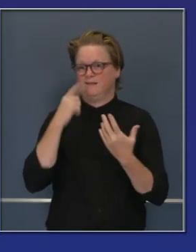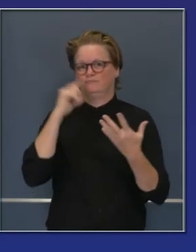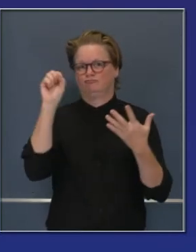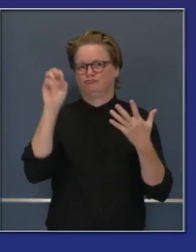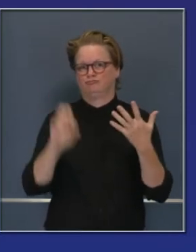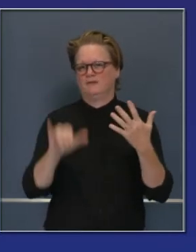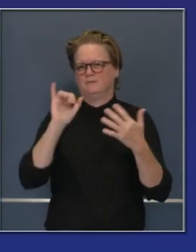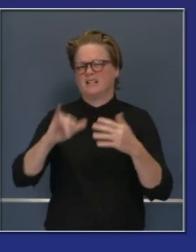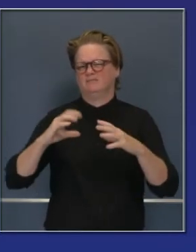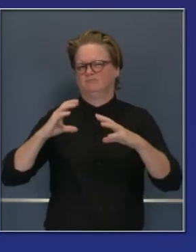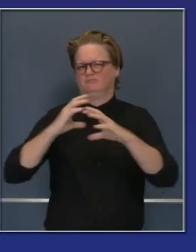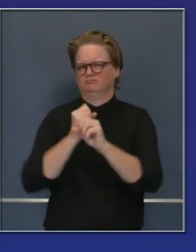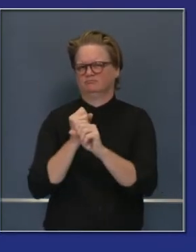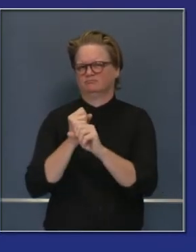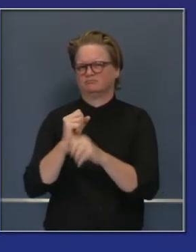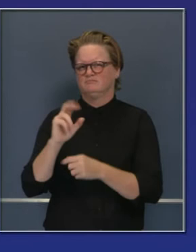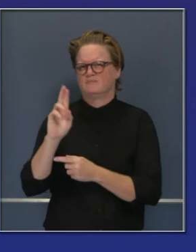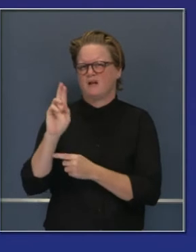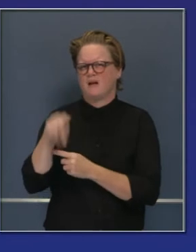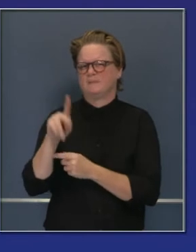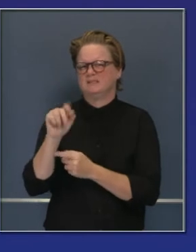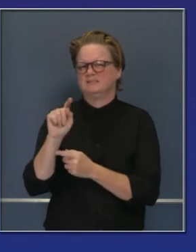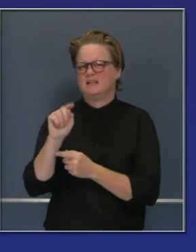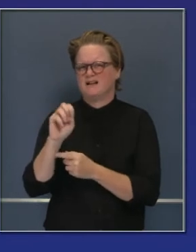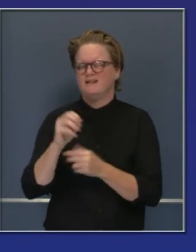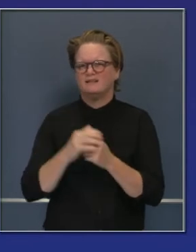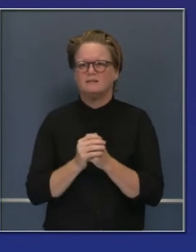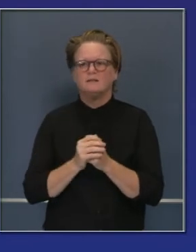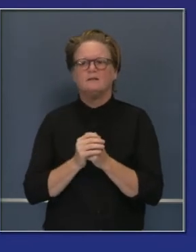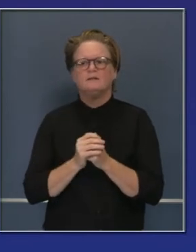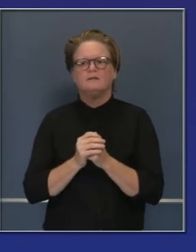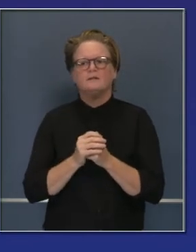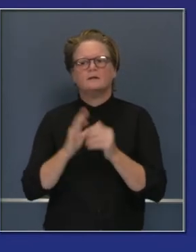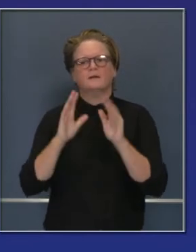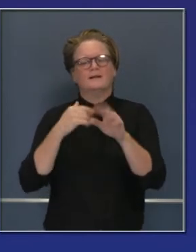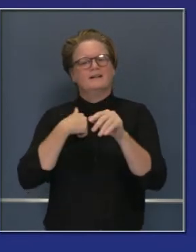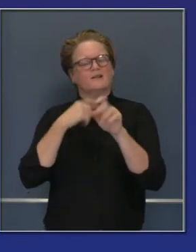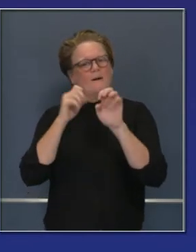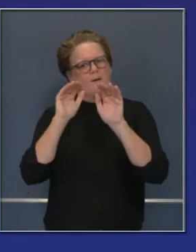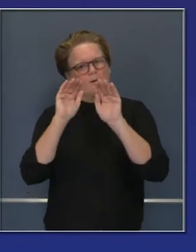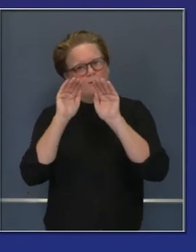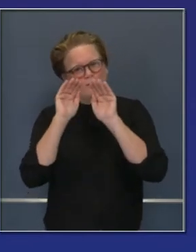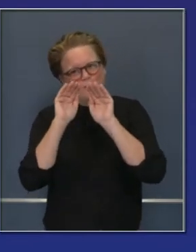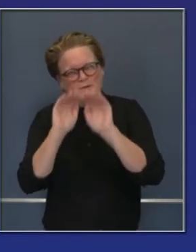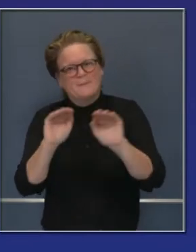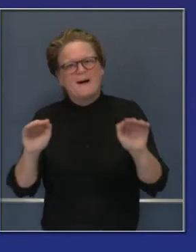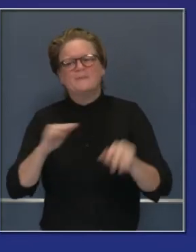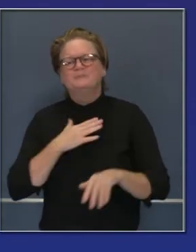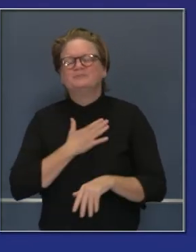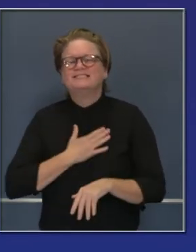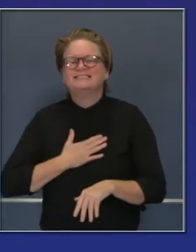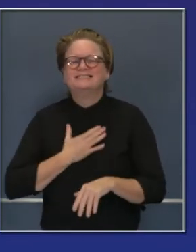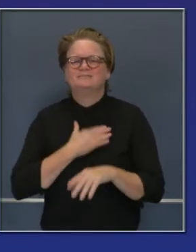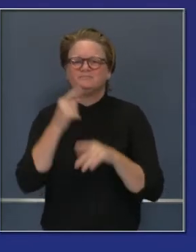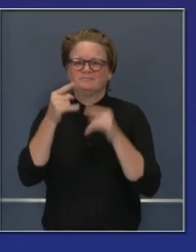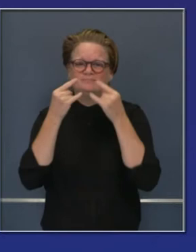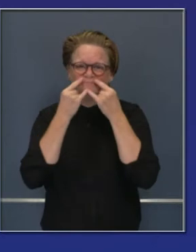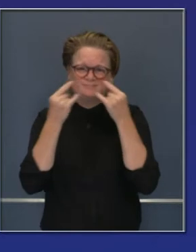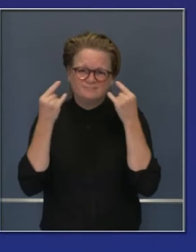con eso están actualizados sobre la información actual. Y quiero recordarles de la importancia